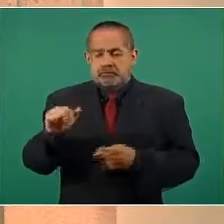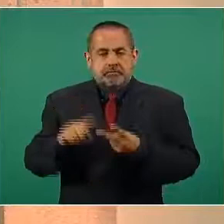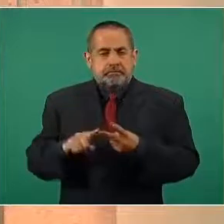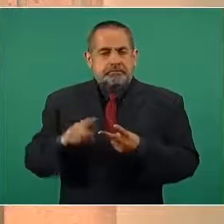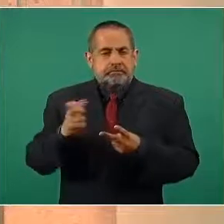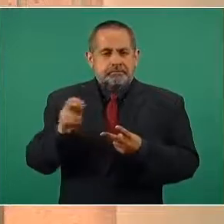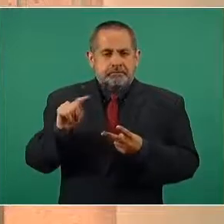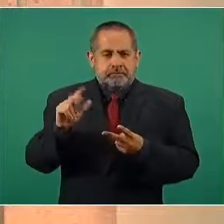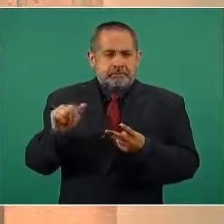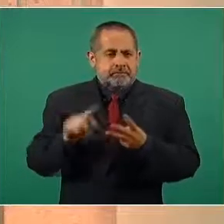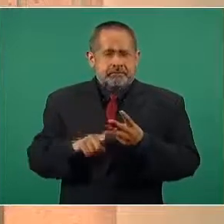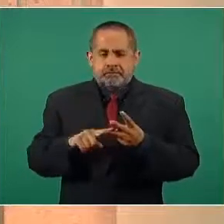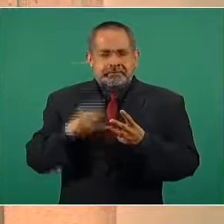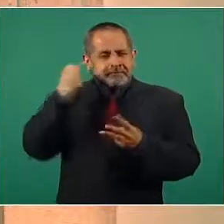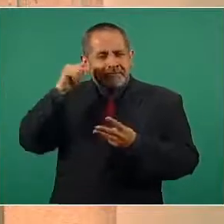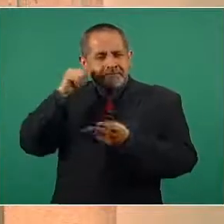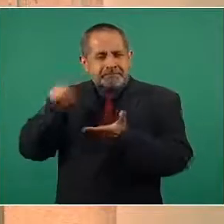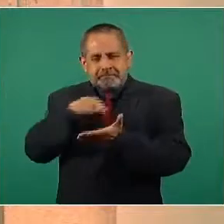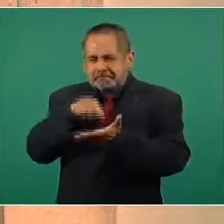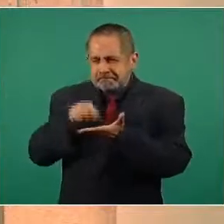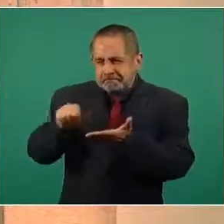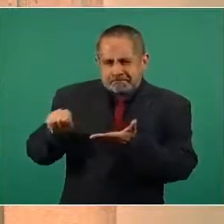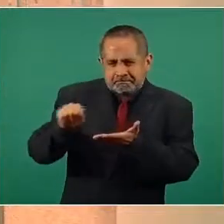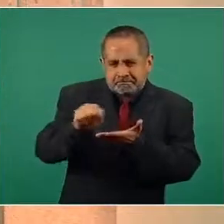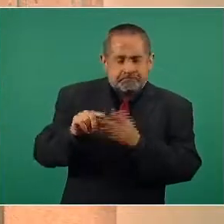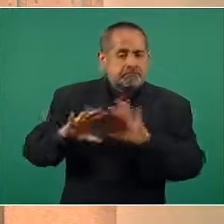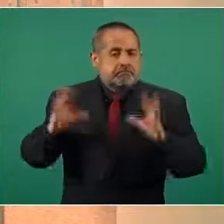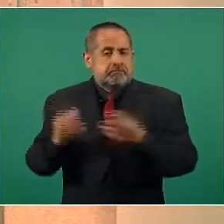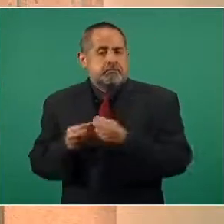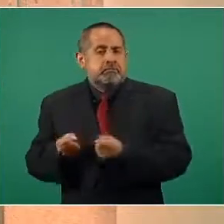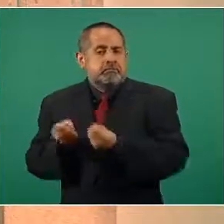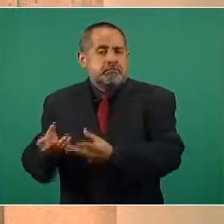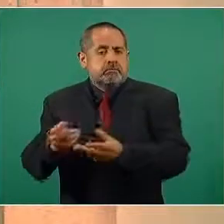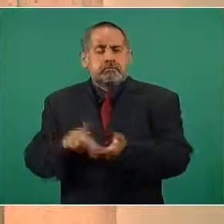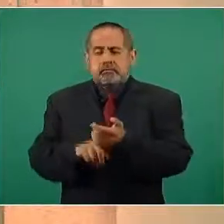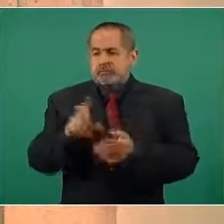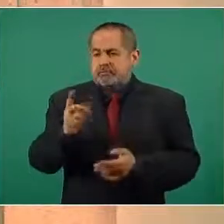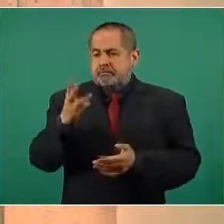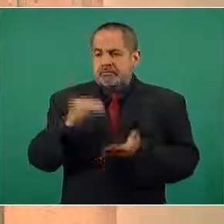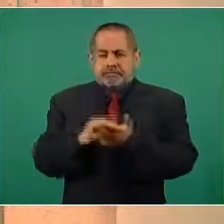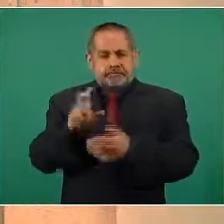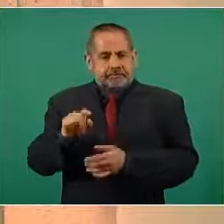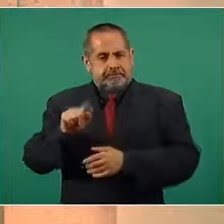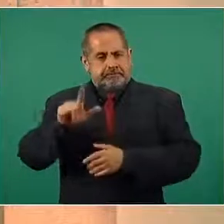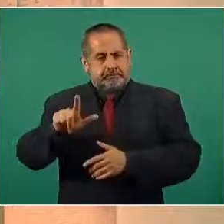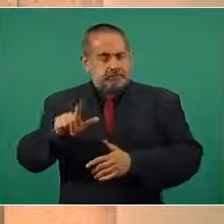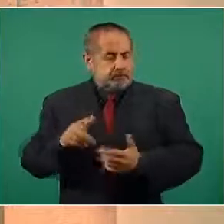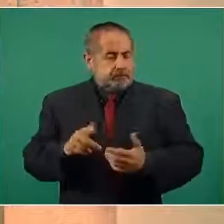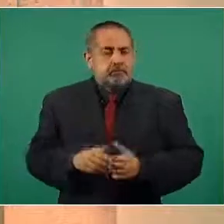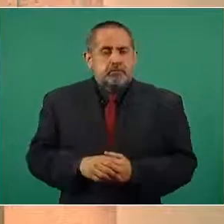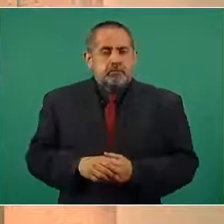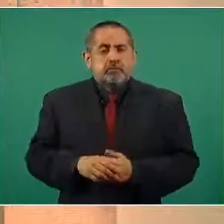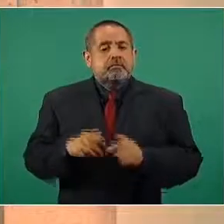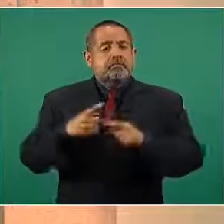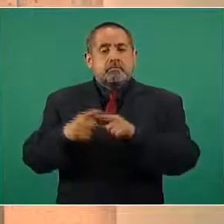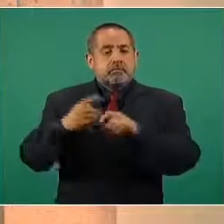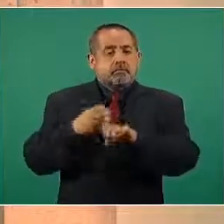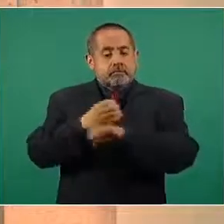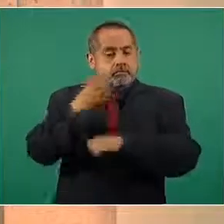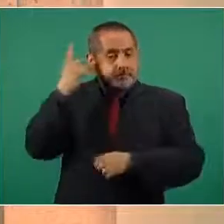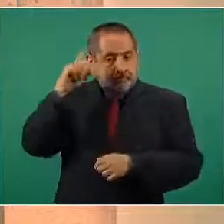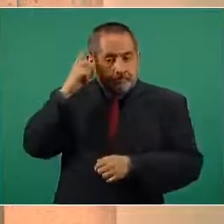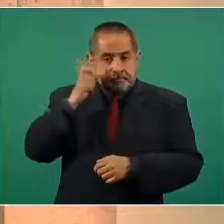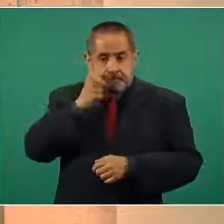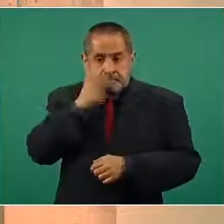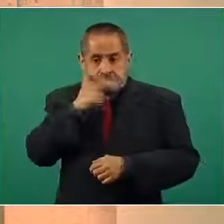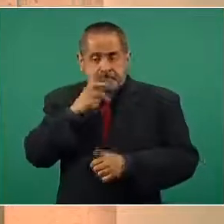Centla, Centro de Tabasco, y acumulados un total de 36 mil 78. Por lo que respecta a los estados de Durango y Chihuahua, se